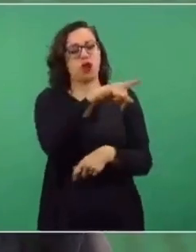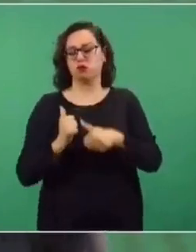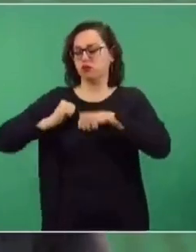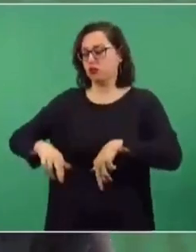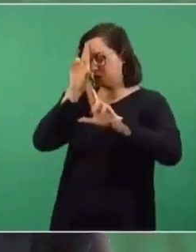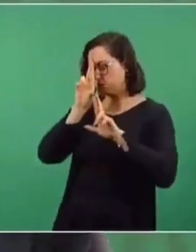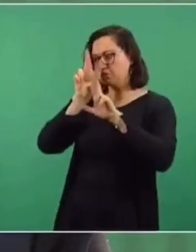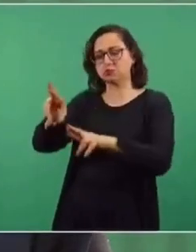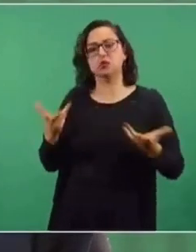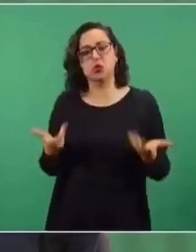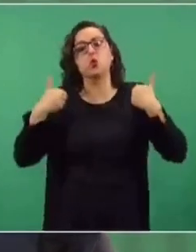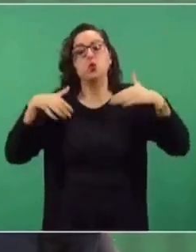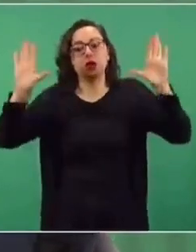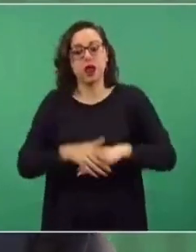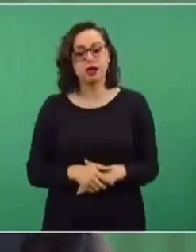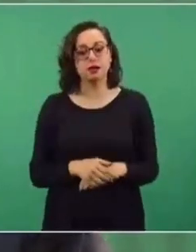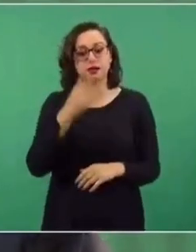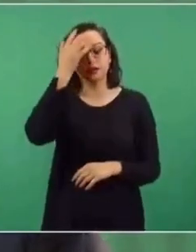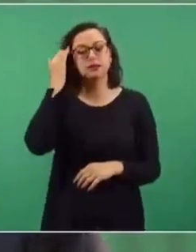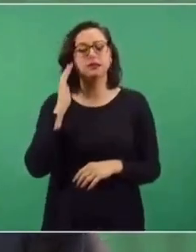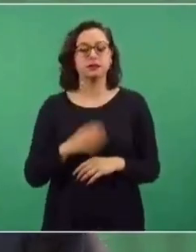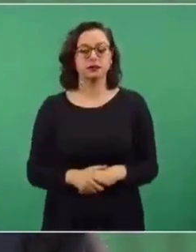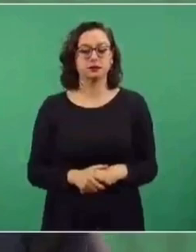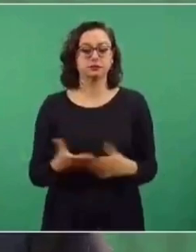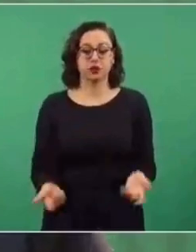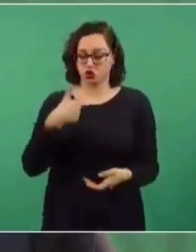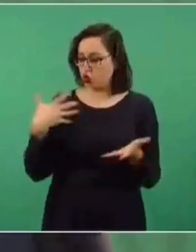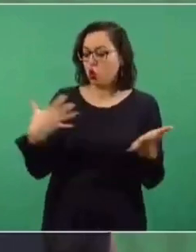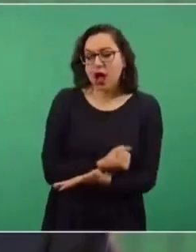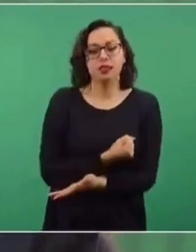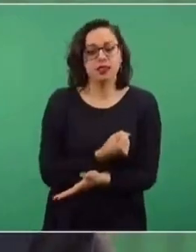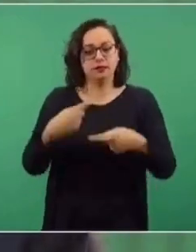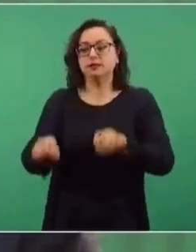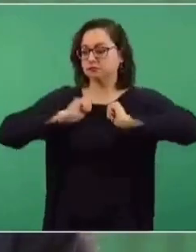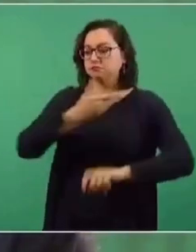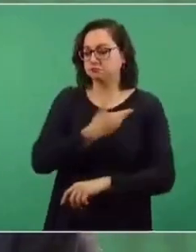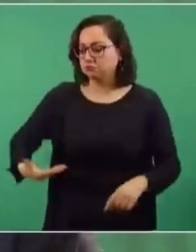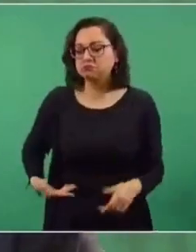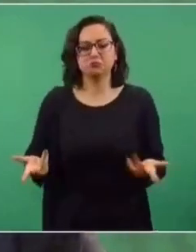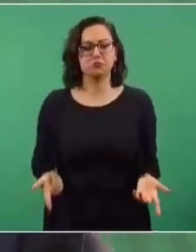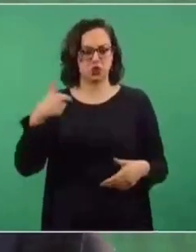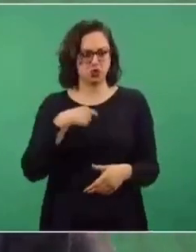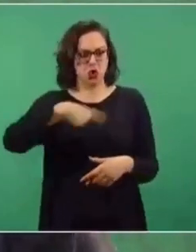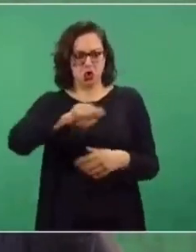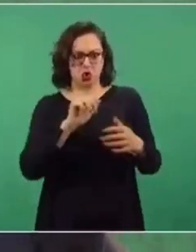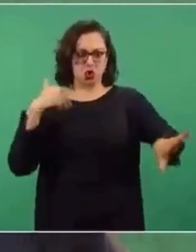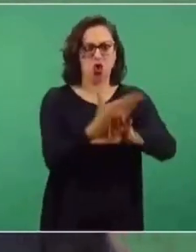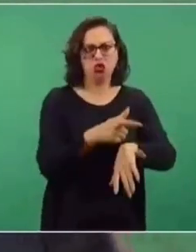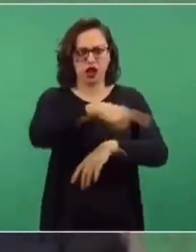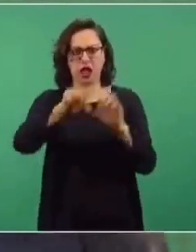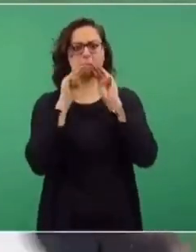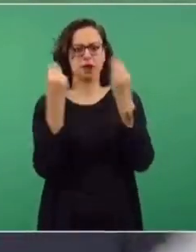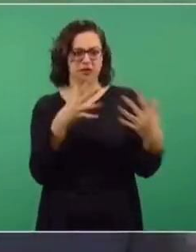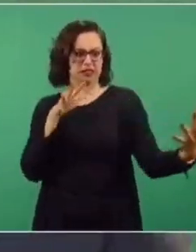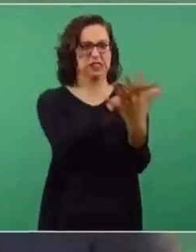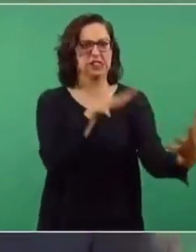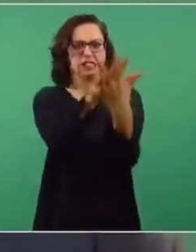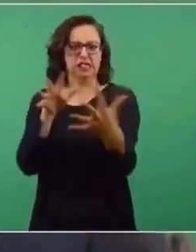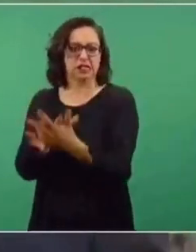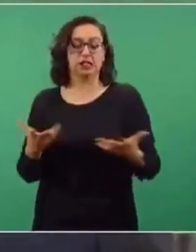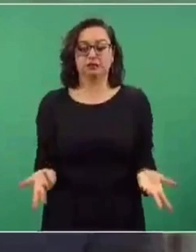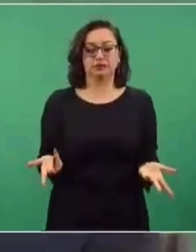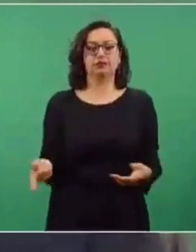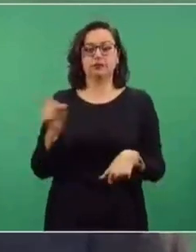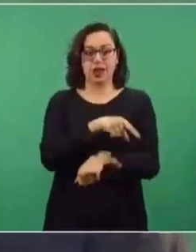Yo no hubiese declarado la guerra a la delincuencia, como lo hizo Calderón buscando legitimarse